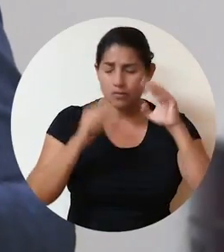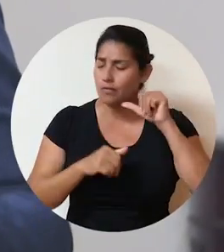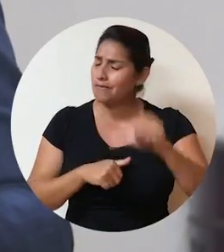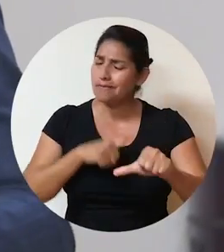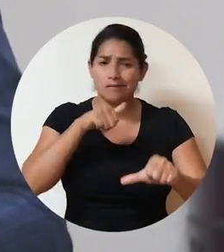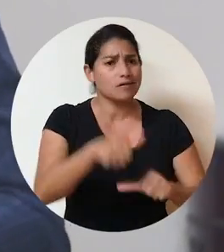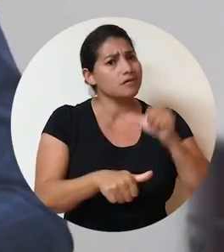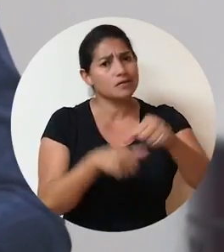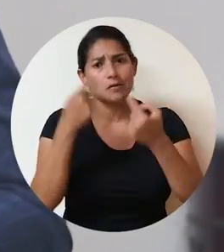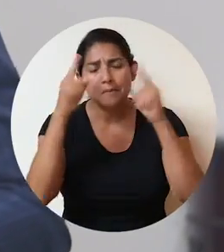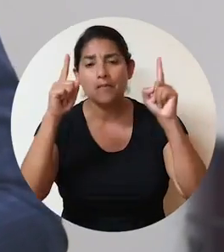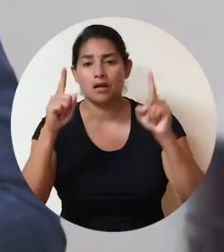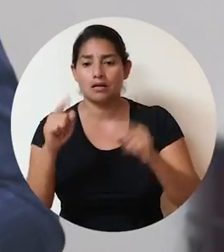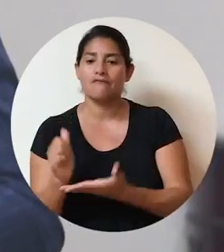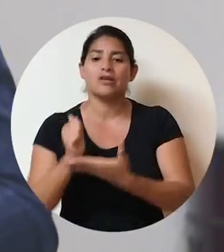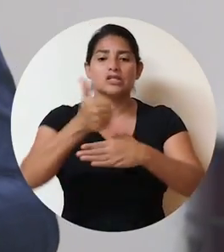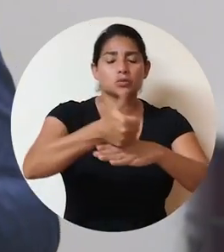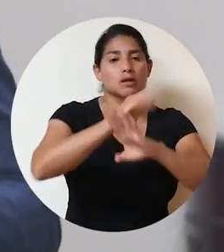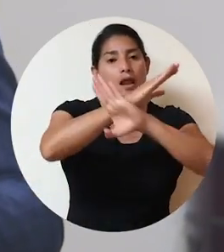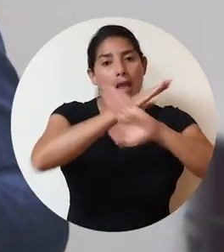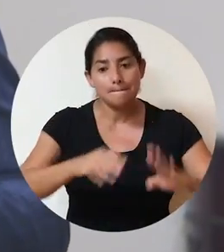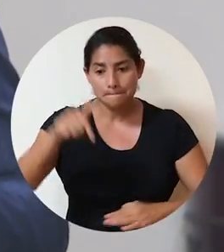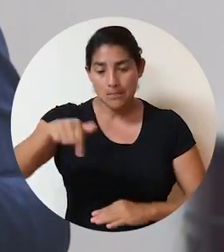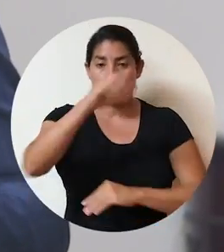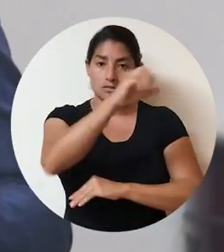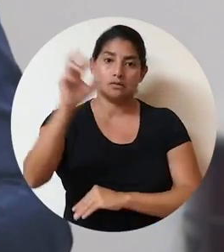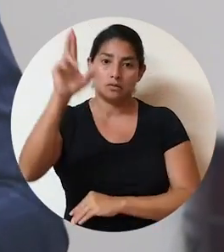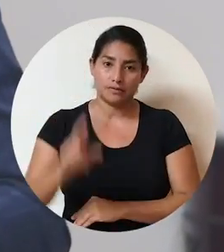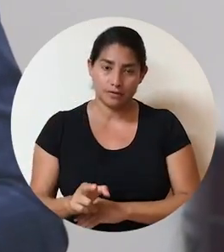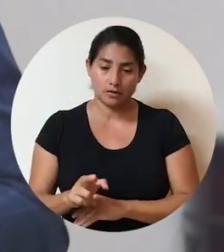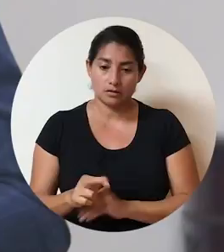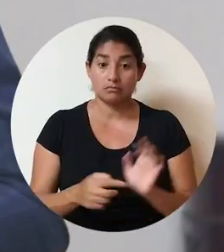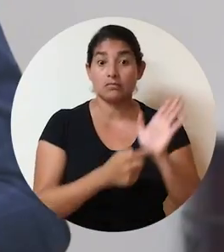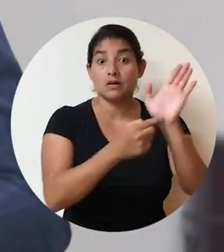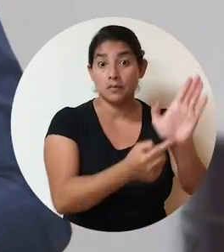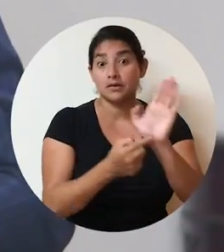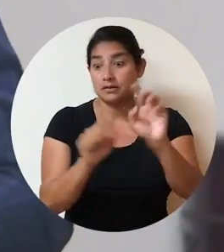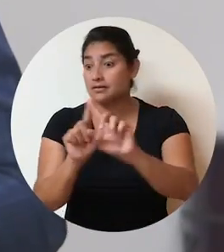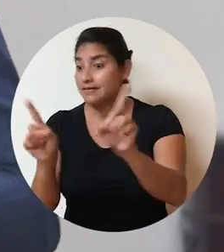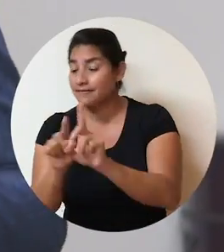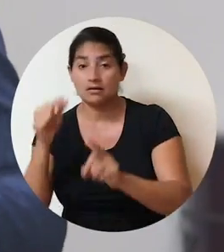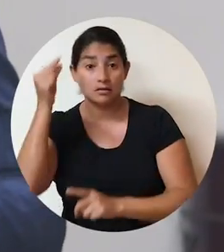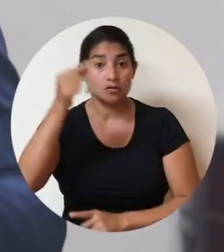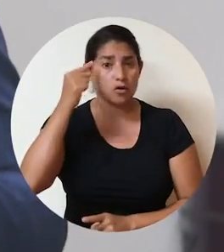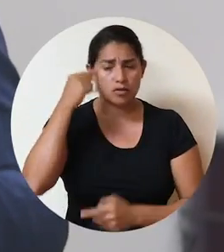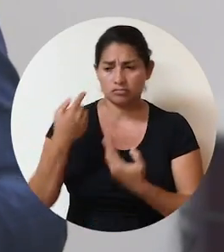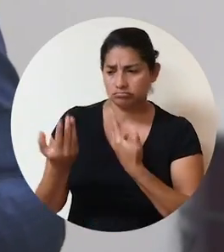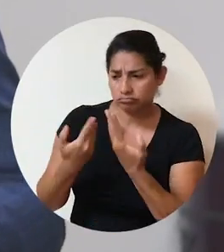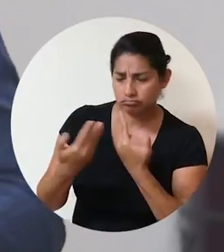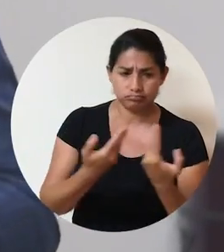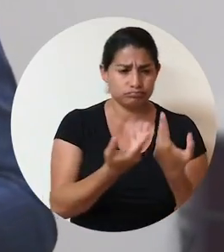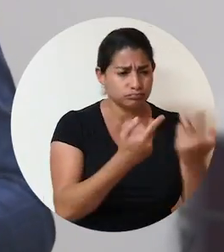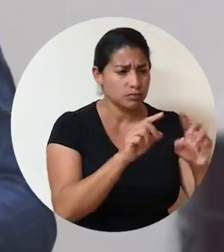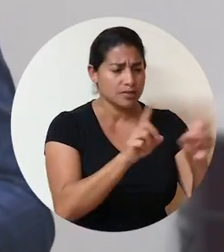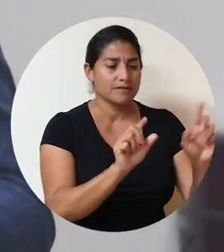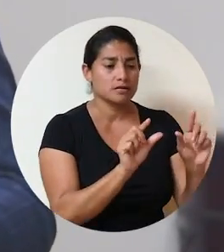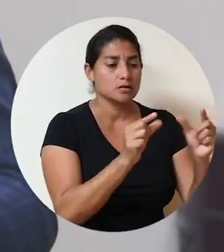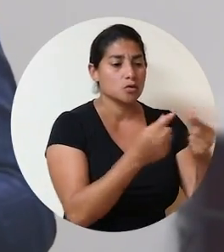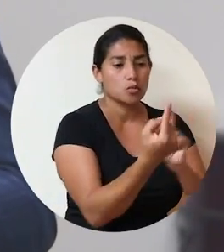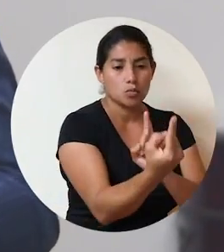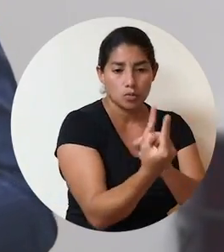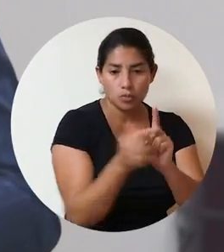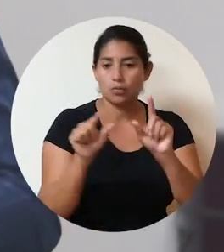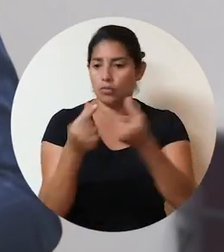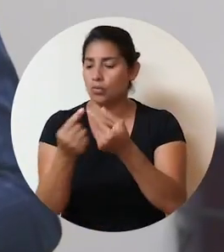dedicó enormes esfuerzos para restituir la paz en el país. Representantes del gobierno dialogaron